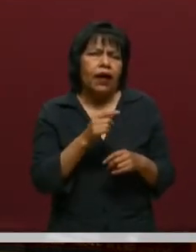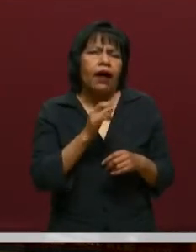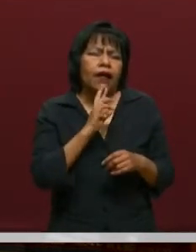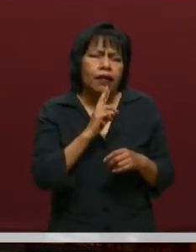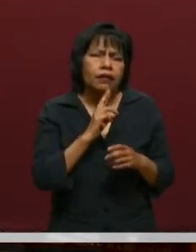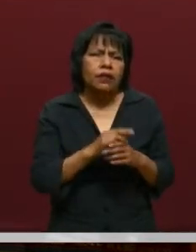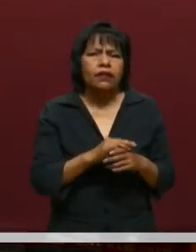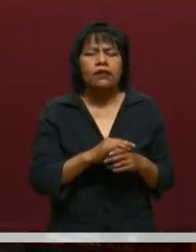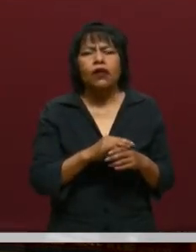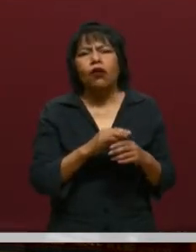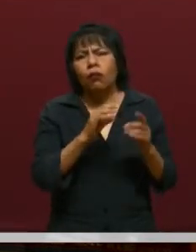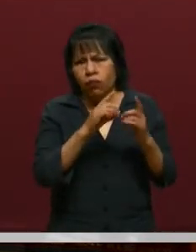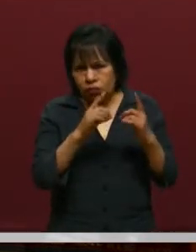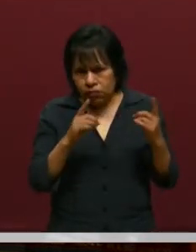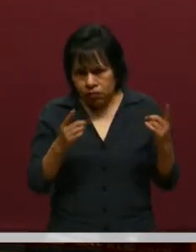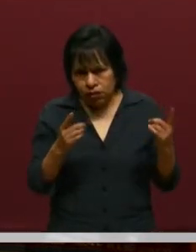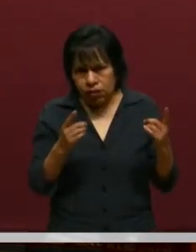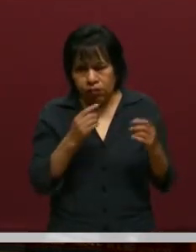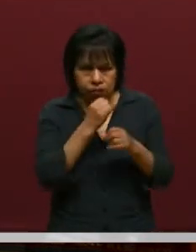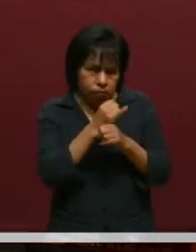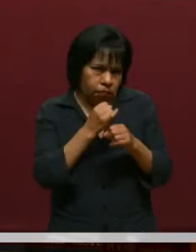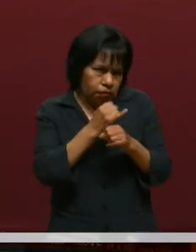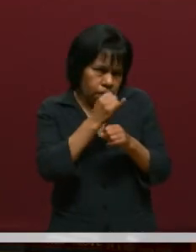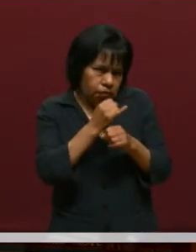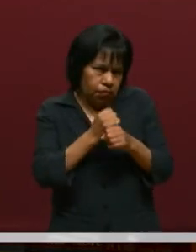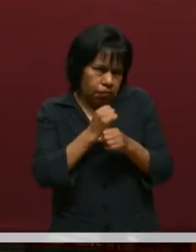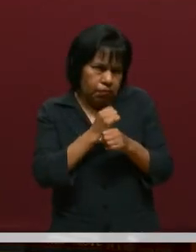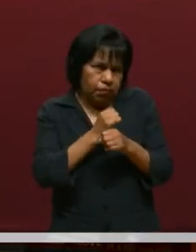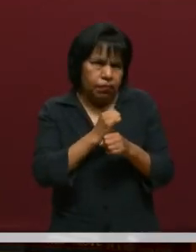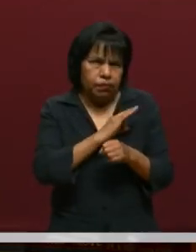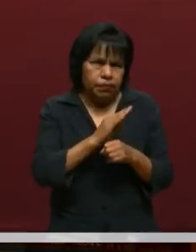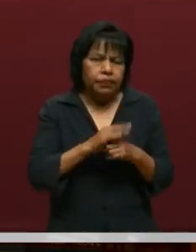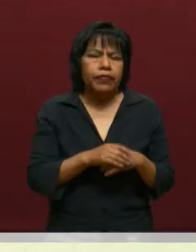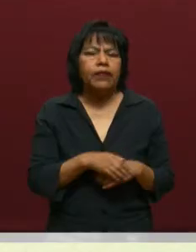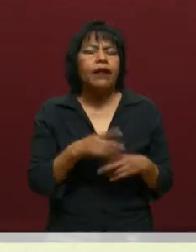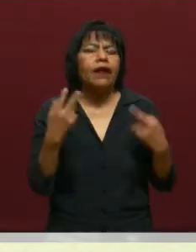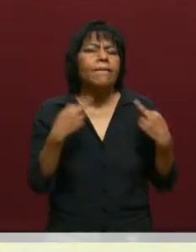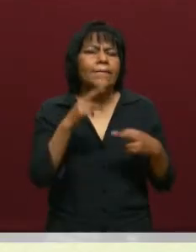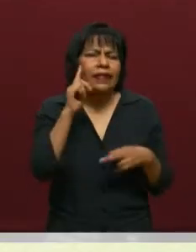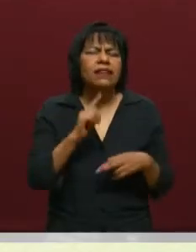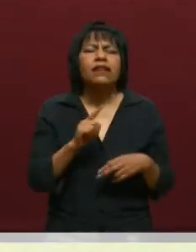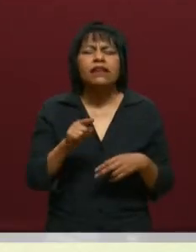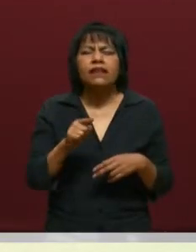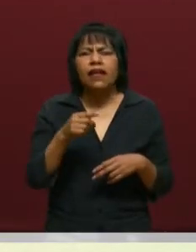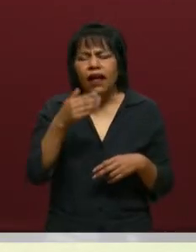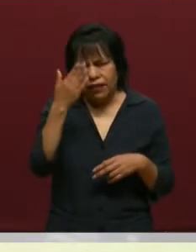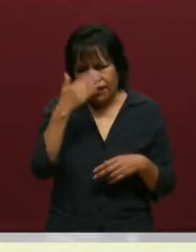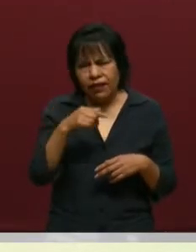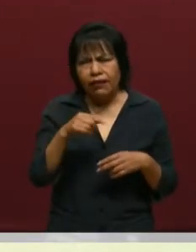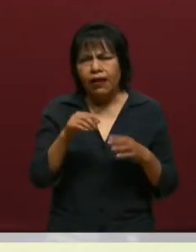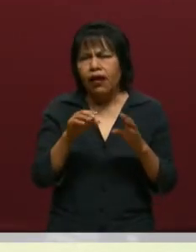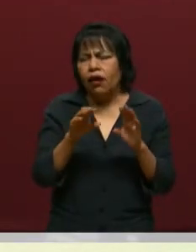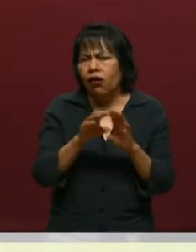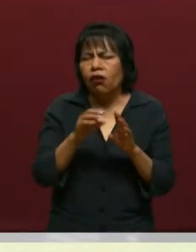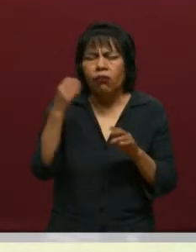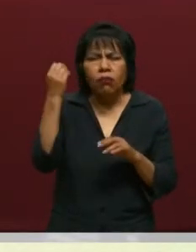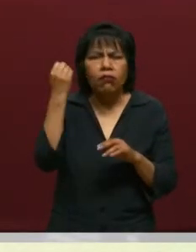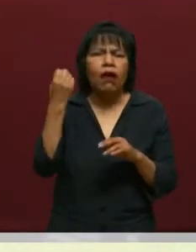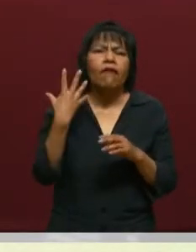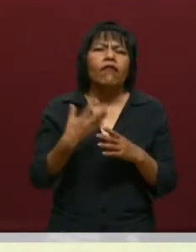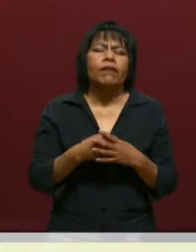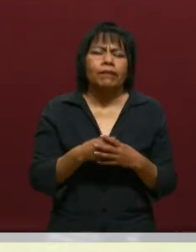del desarrollo que ellos tienen como investigadores. Así es. Maestra, pero queremos saber un poco más acerca de este foro,